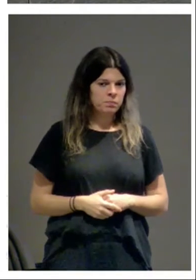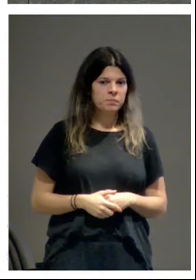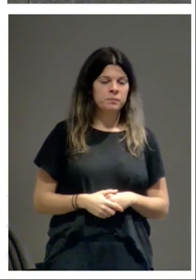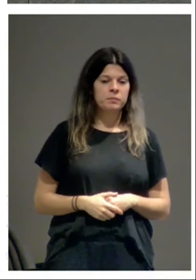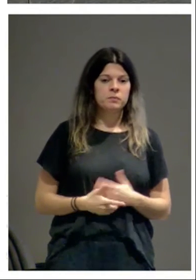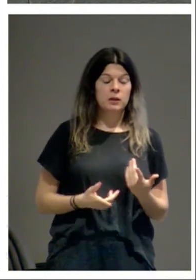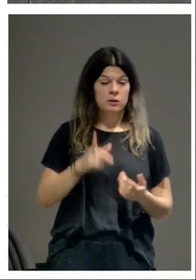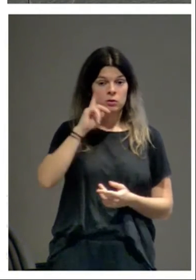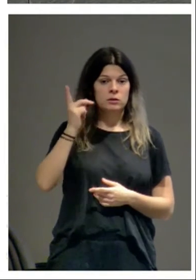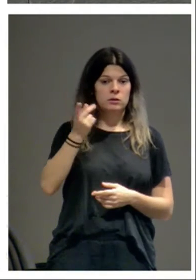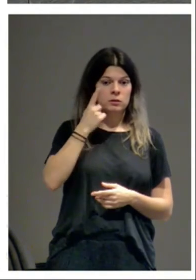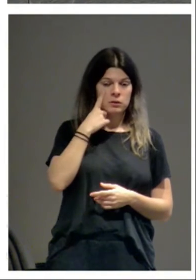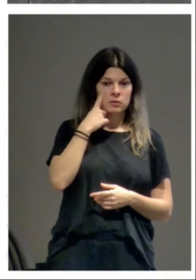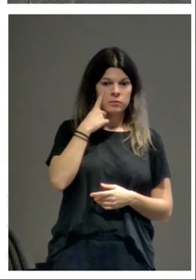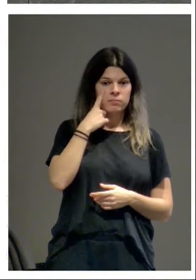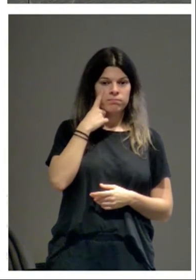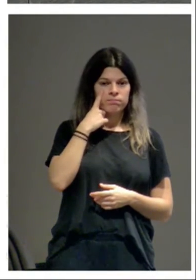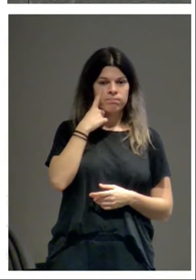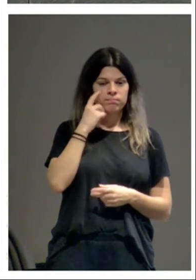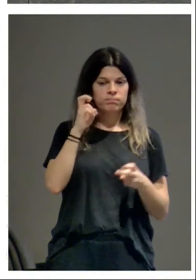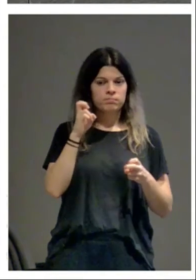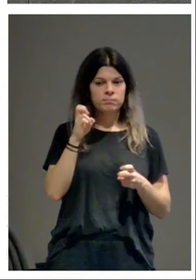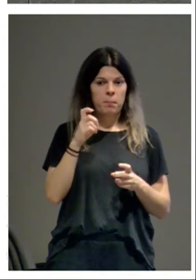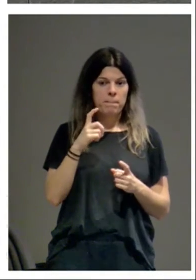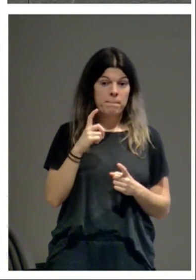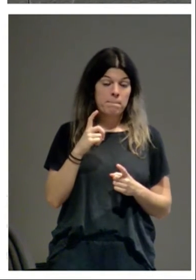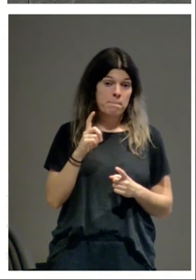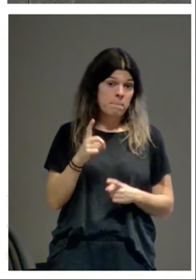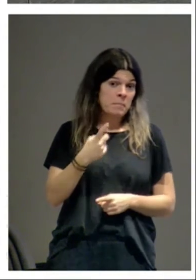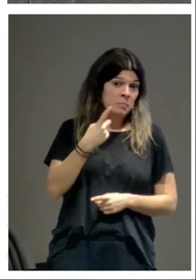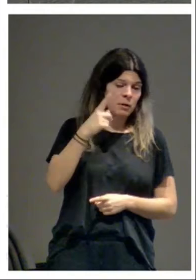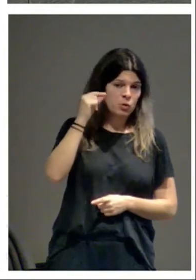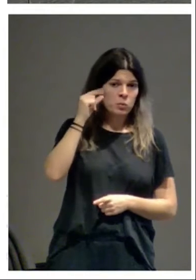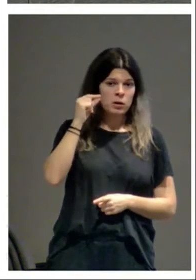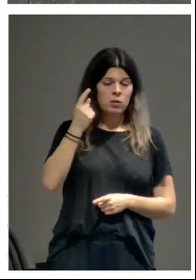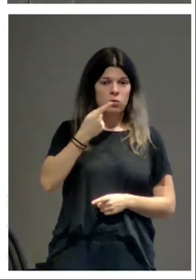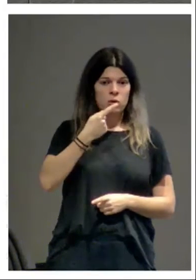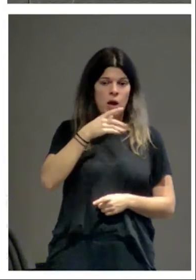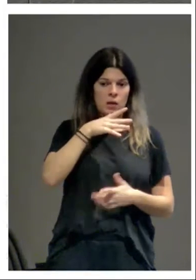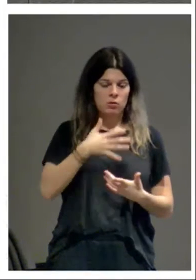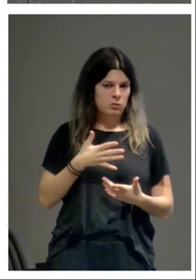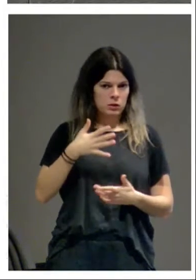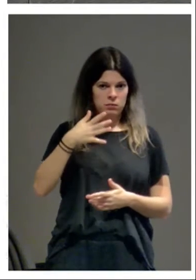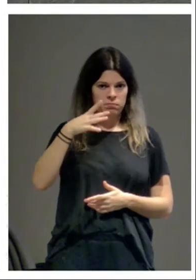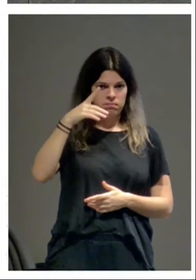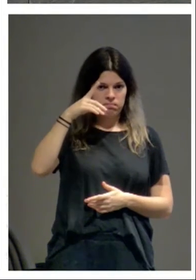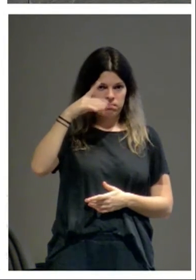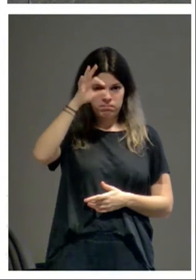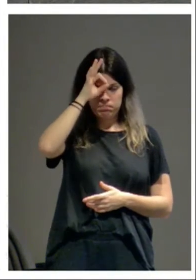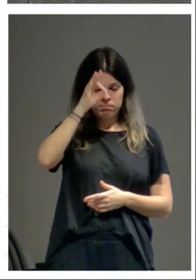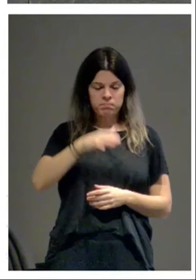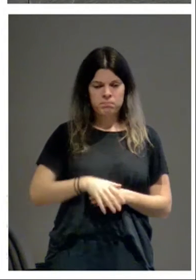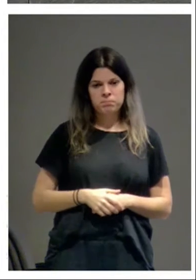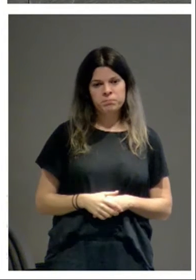enteraremos un poco más de ese primer románico que desconocemos bastante en Navarra. Además